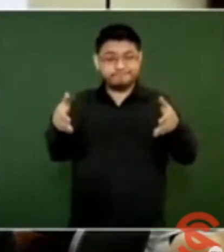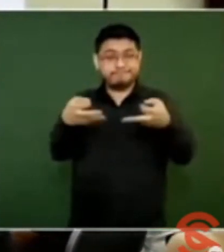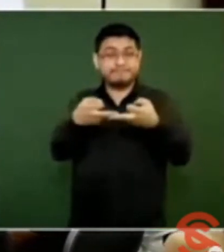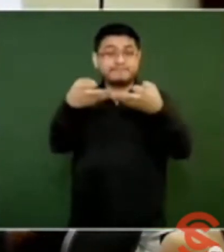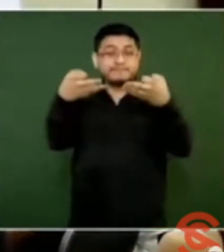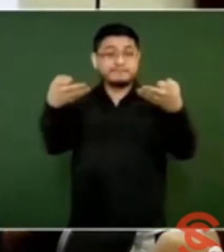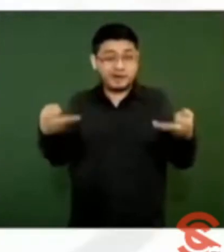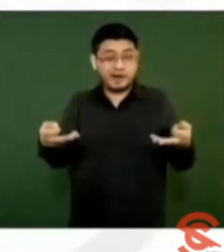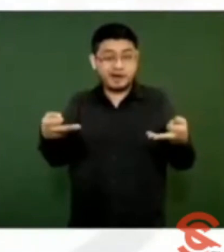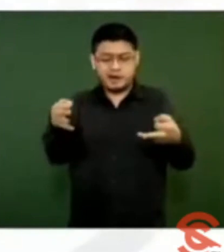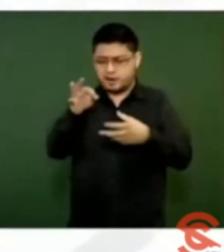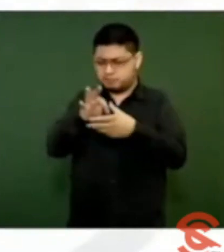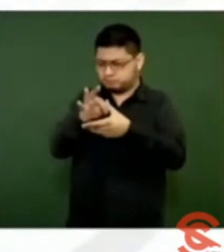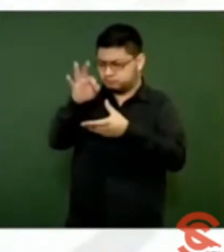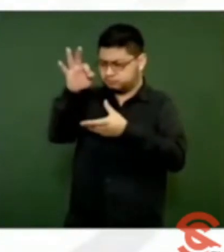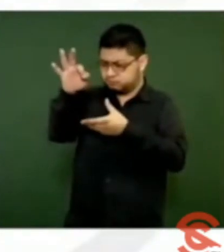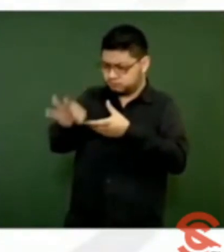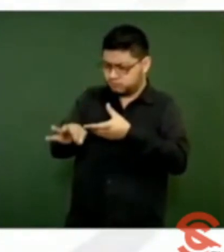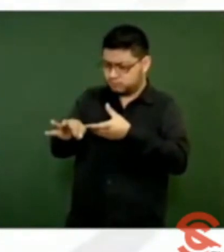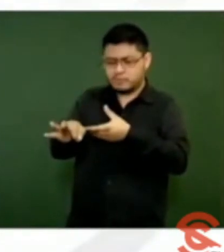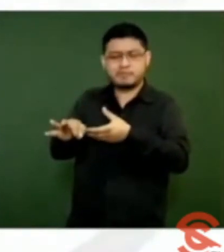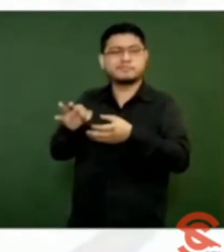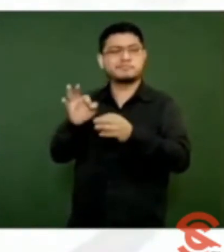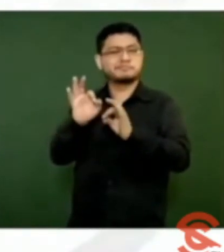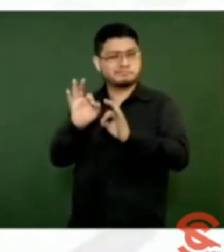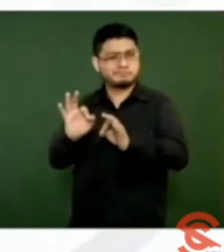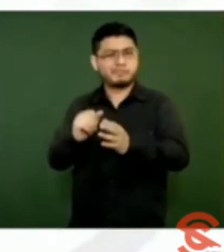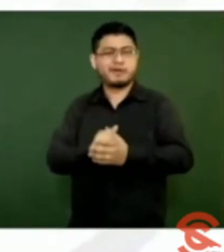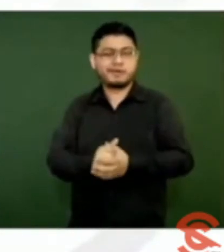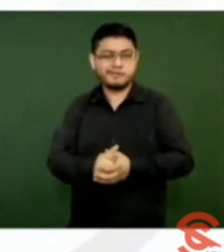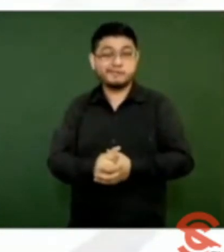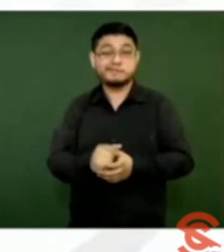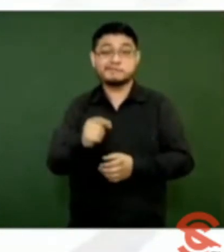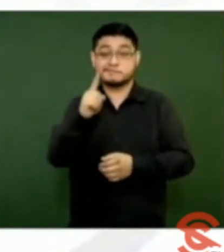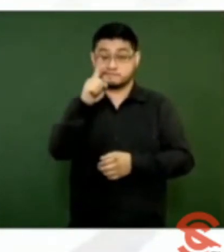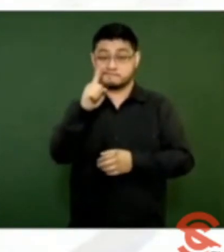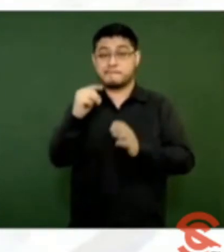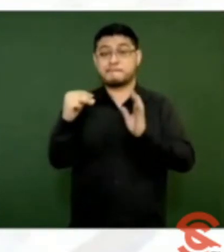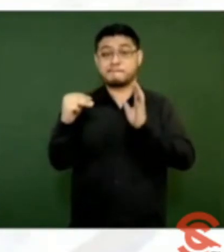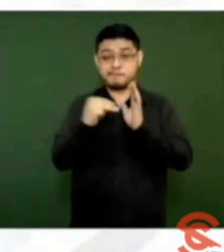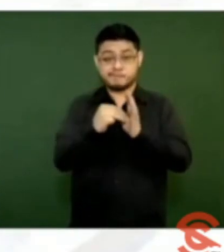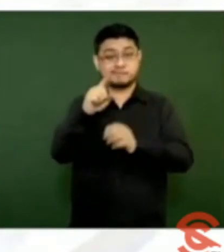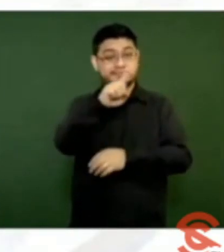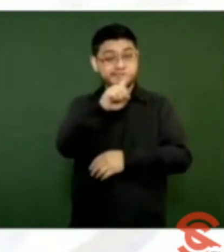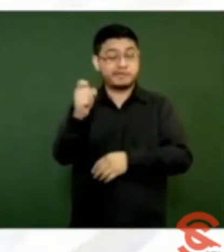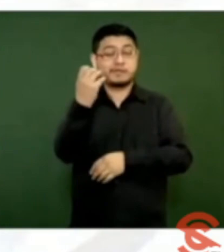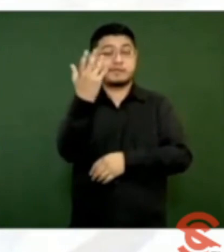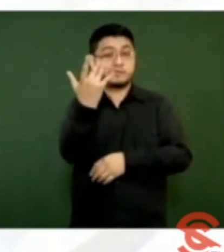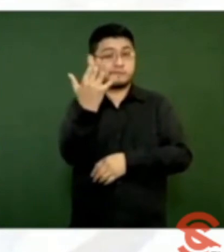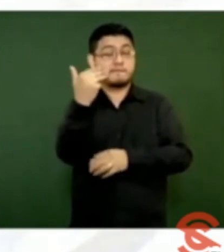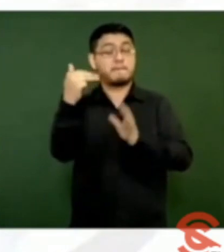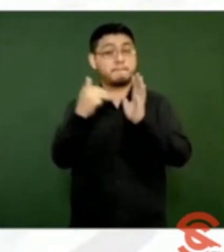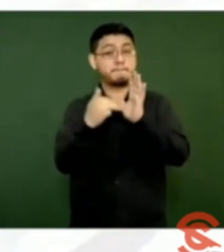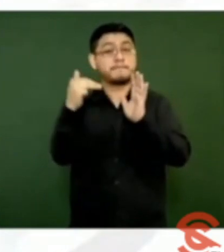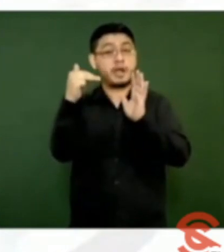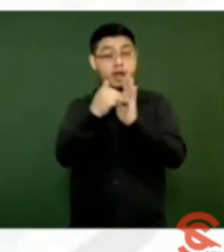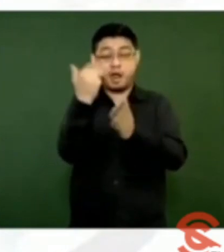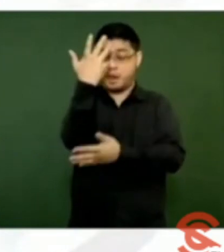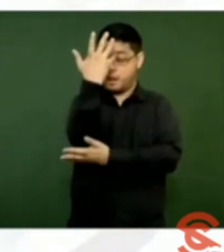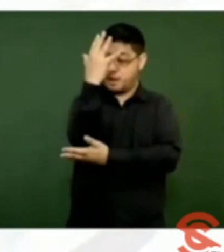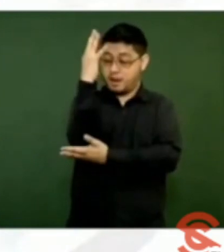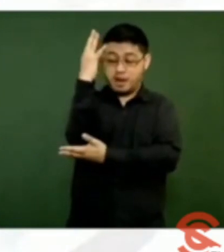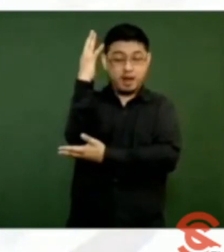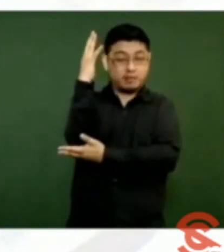sembradas con mil ciento cincuenta millones de árboles,